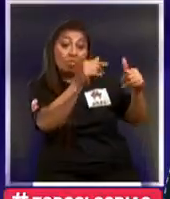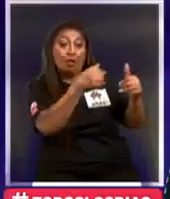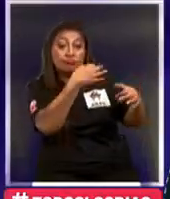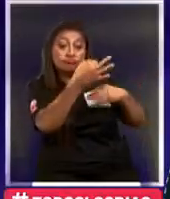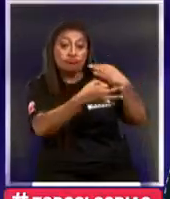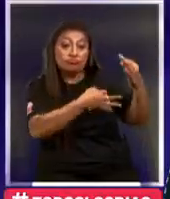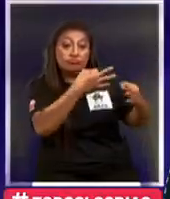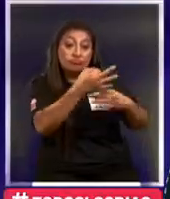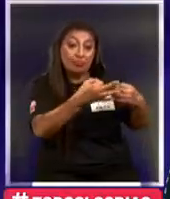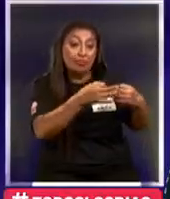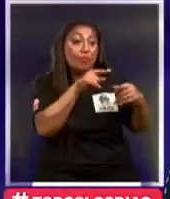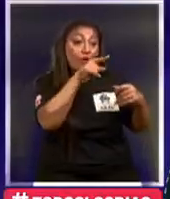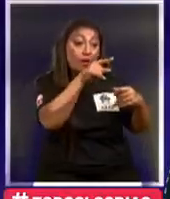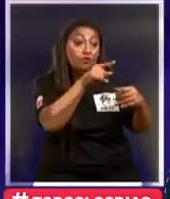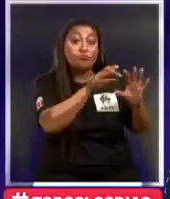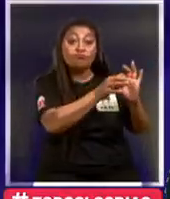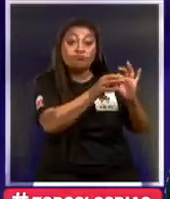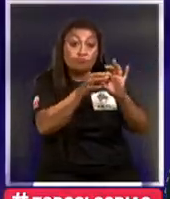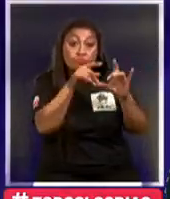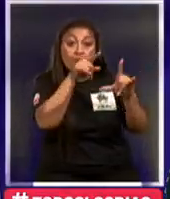Por eso para mí es importante